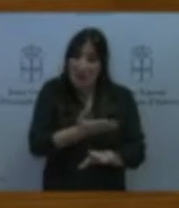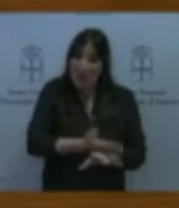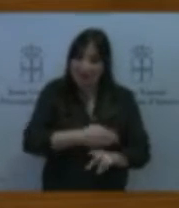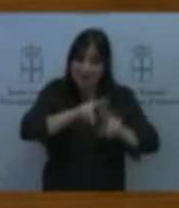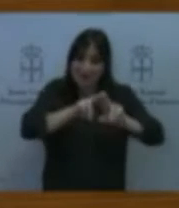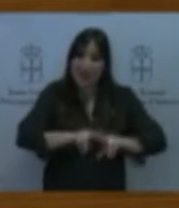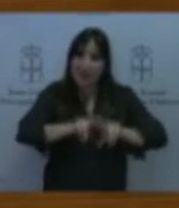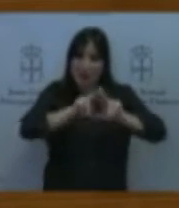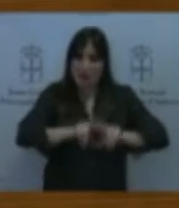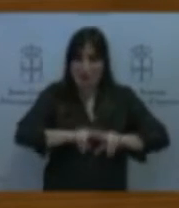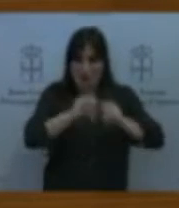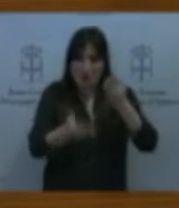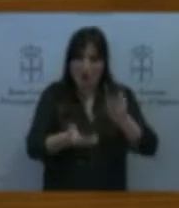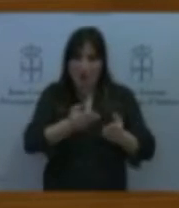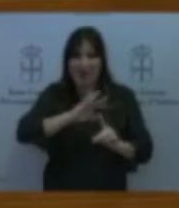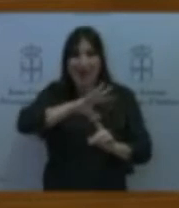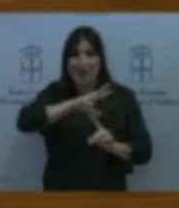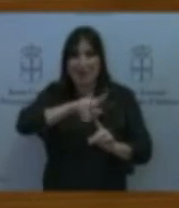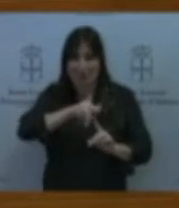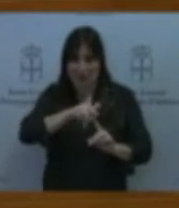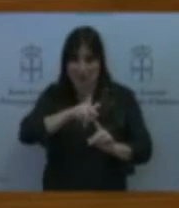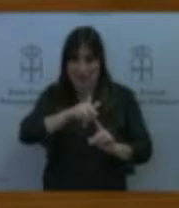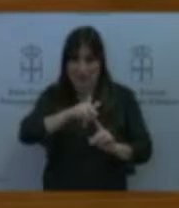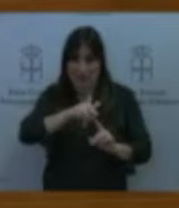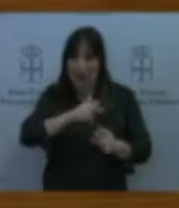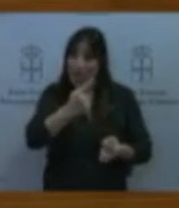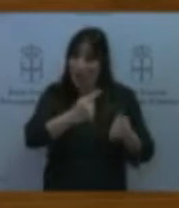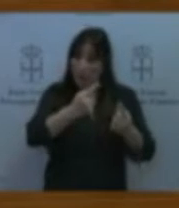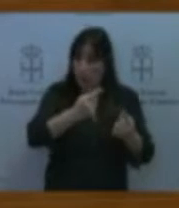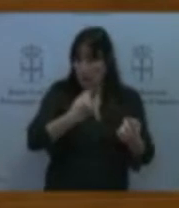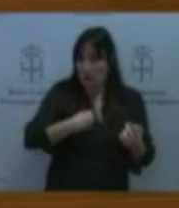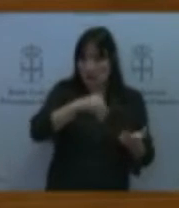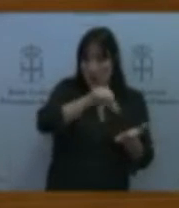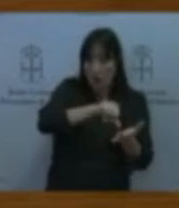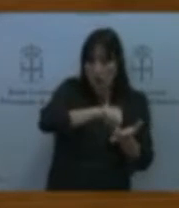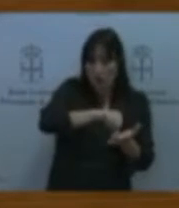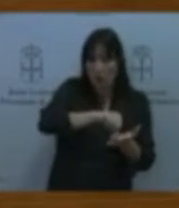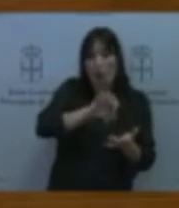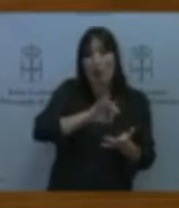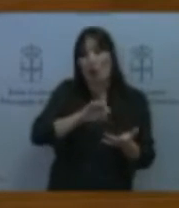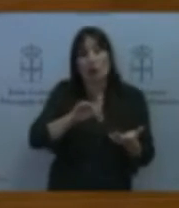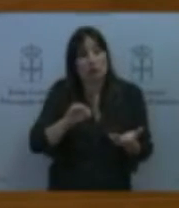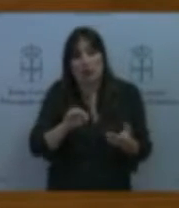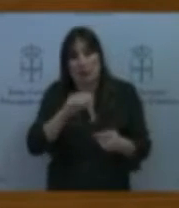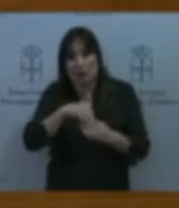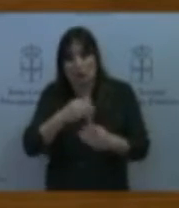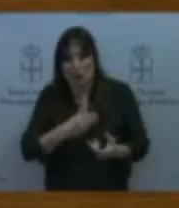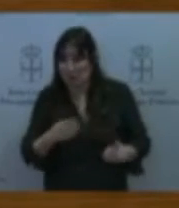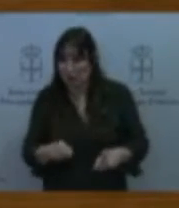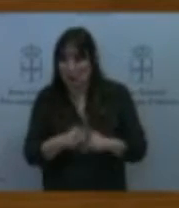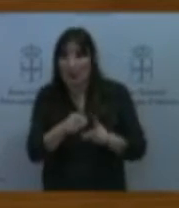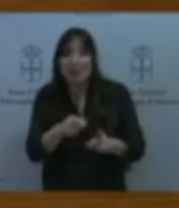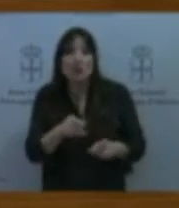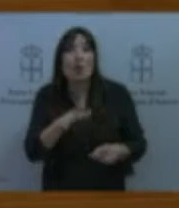tanto los supramunicipales como los urbanos se dijo porque lo dijo el legislativo